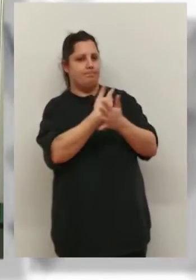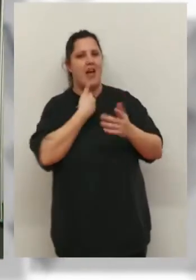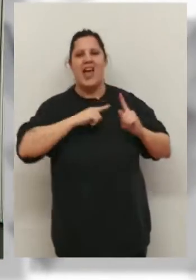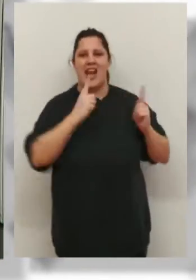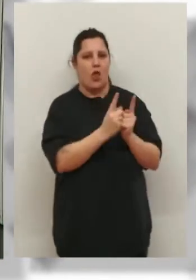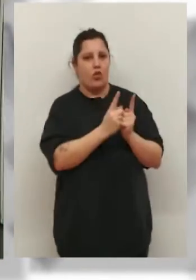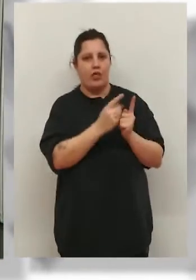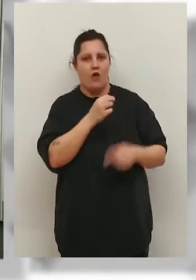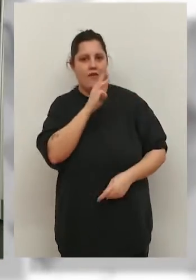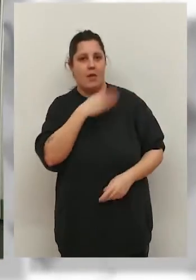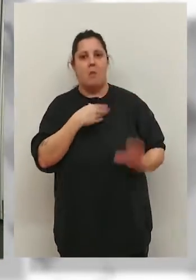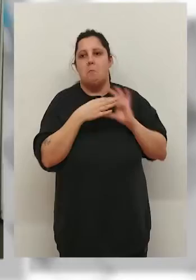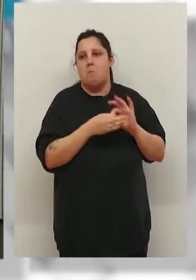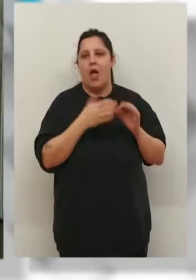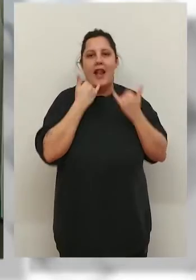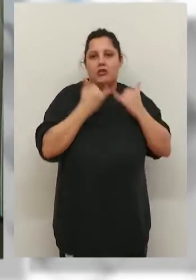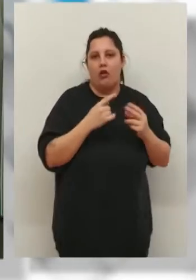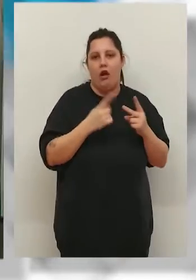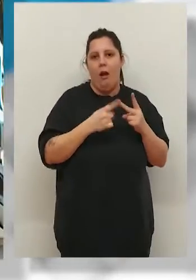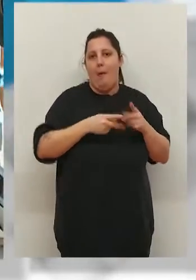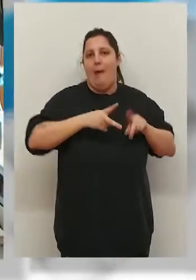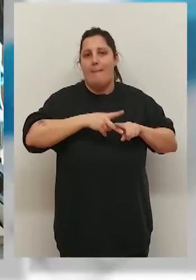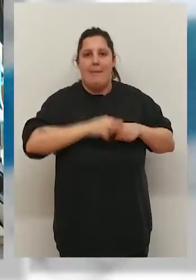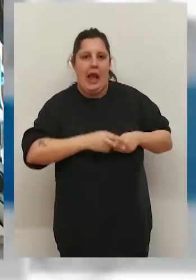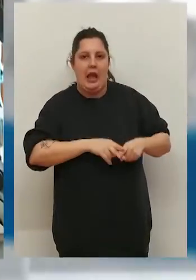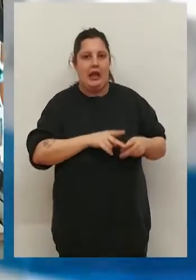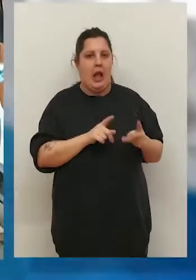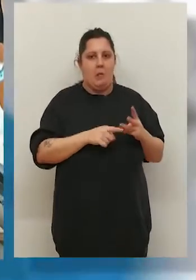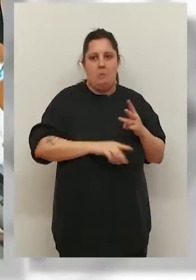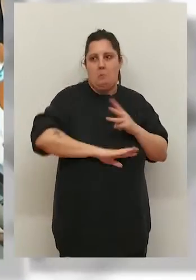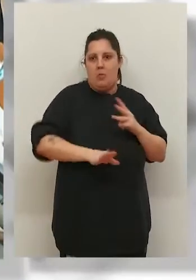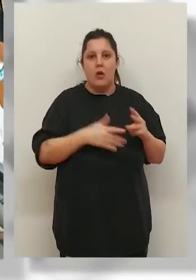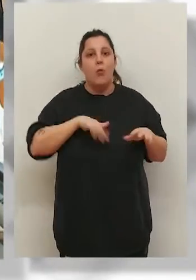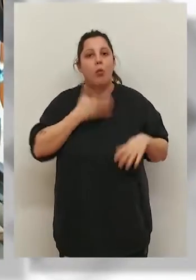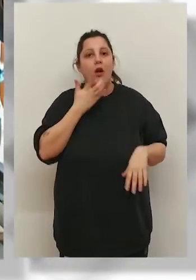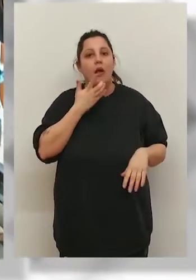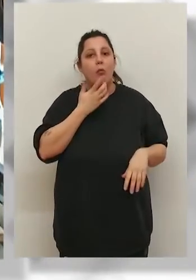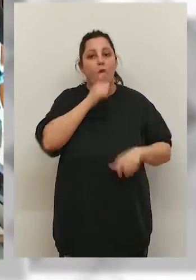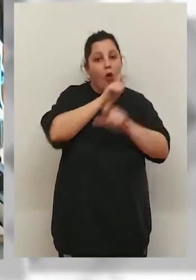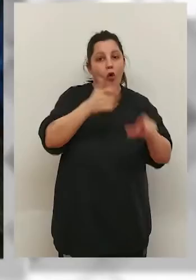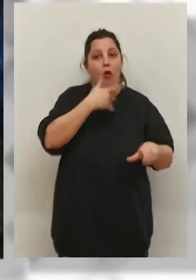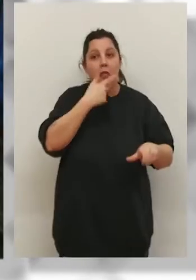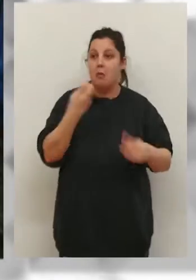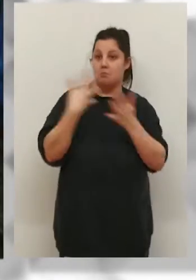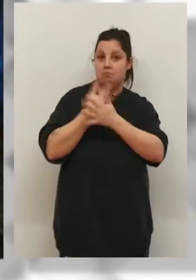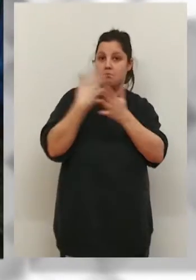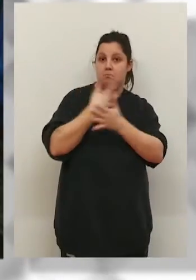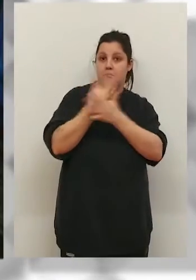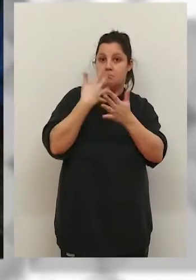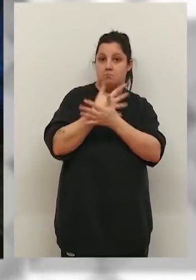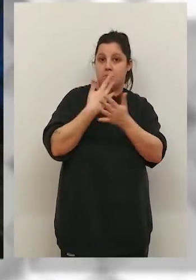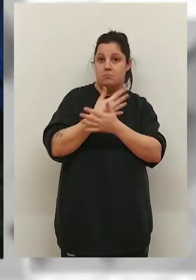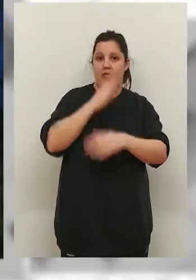algo muy reducido, que se asocia más que nada a la electrónica, mecánica y demás. Porque, por ejemplo, yo tengo conocidos que no